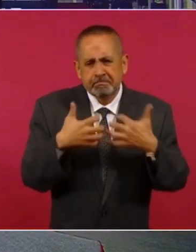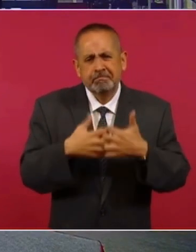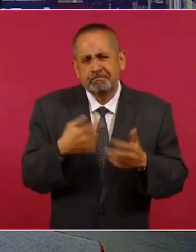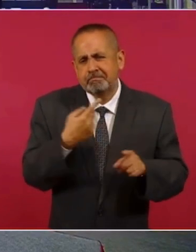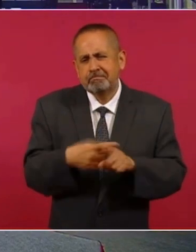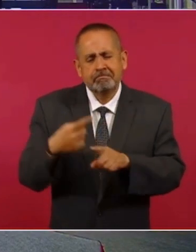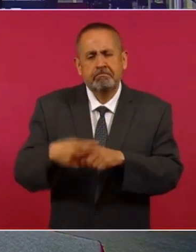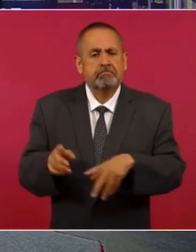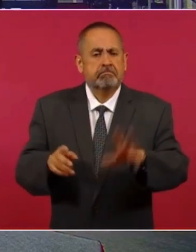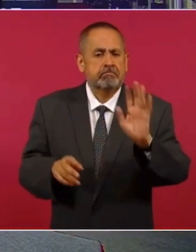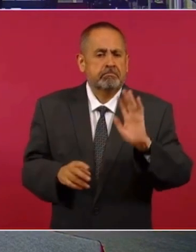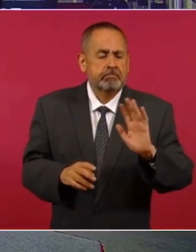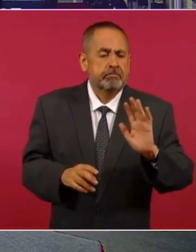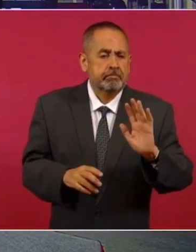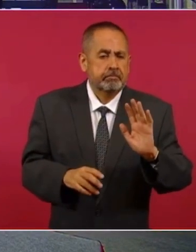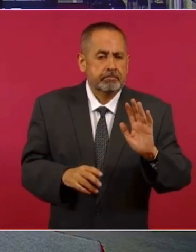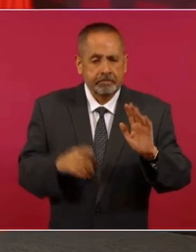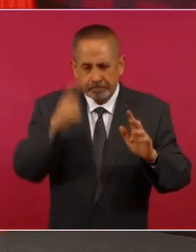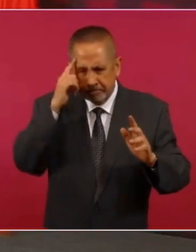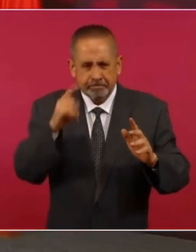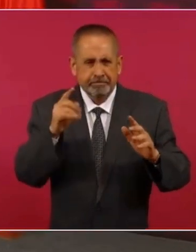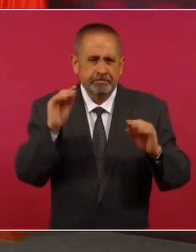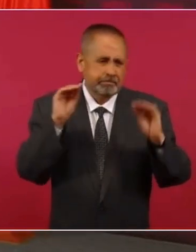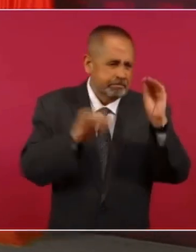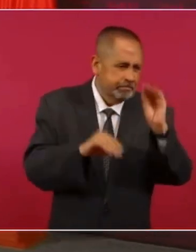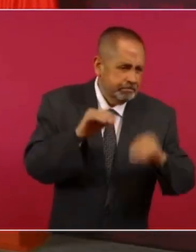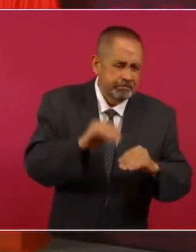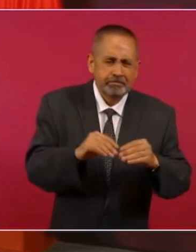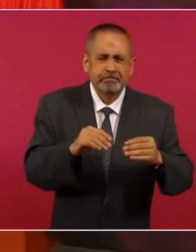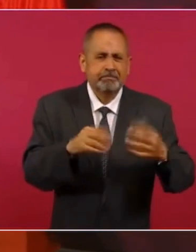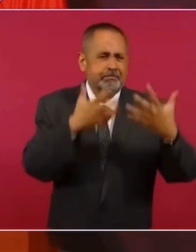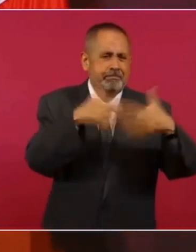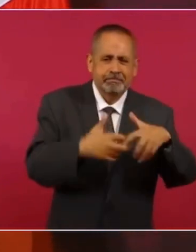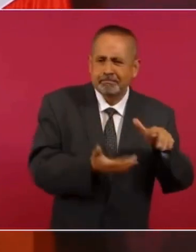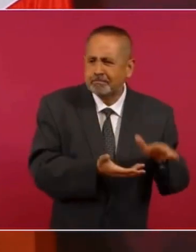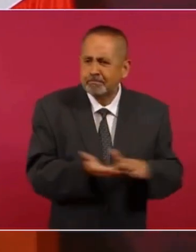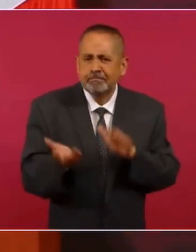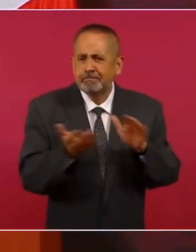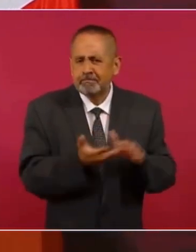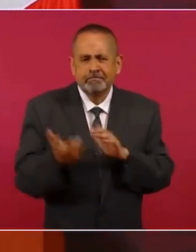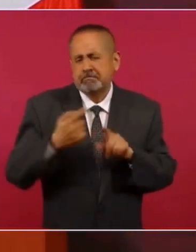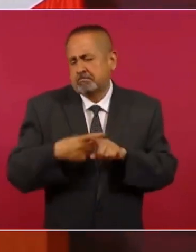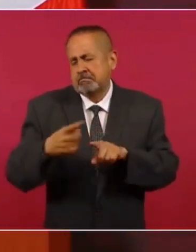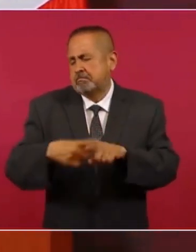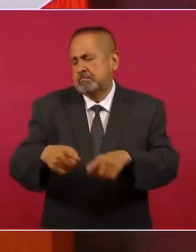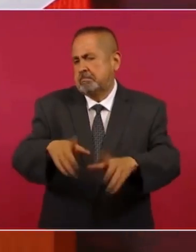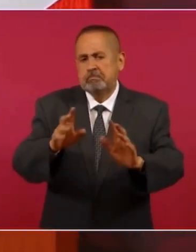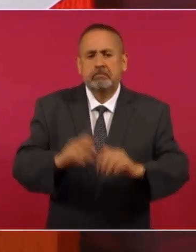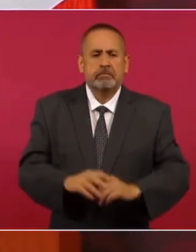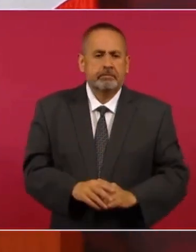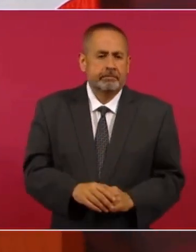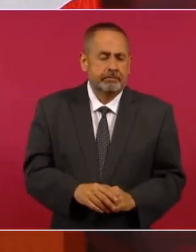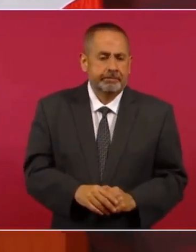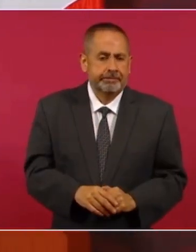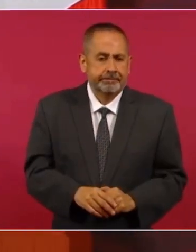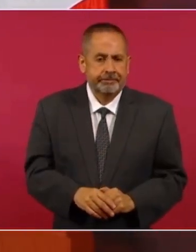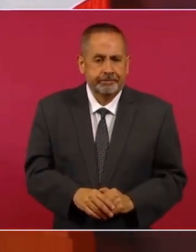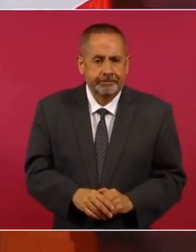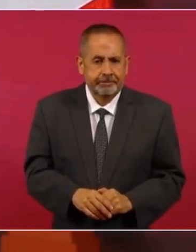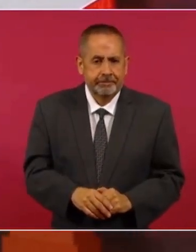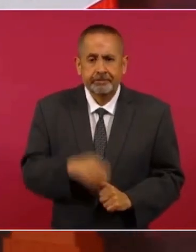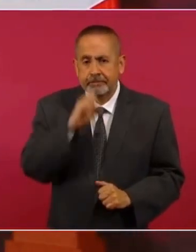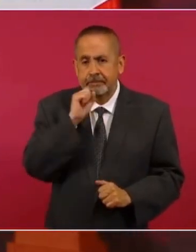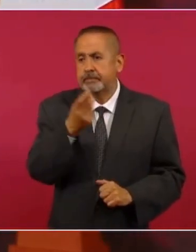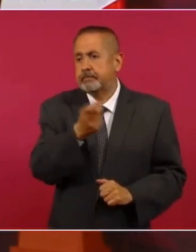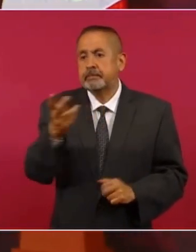para ensamblar mercancías y también crear